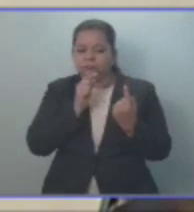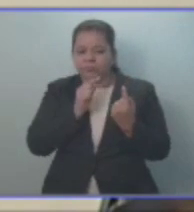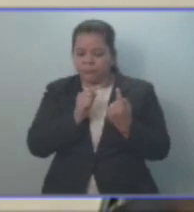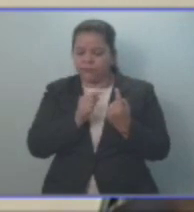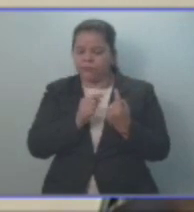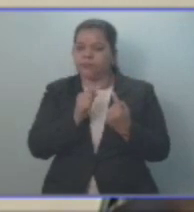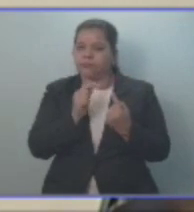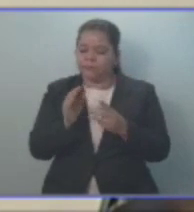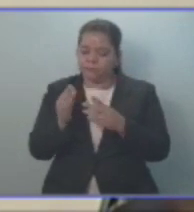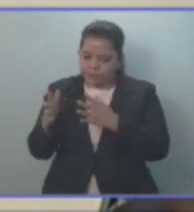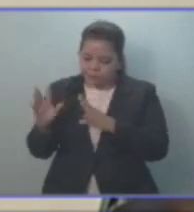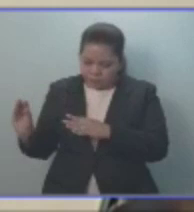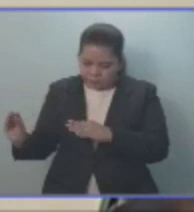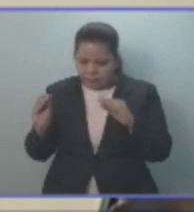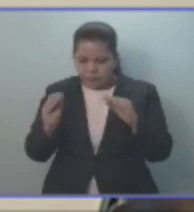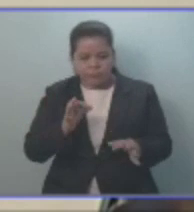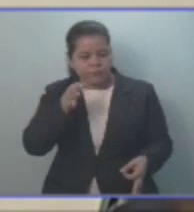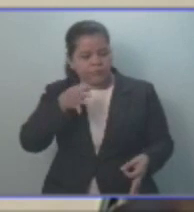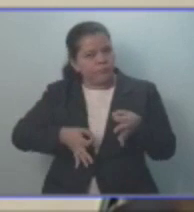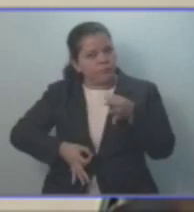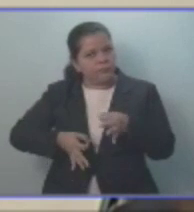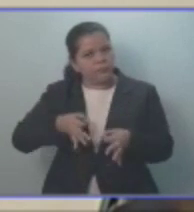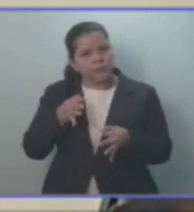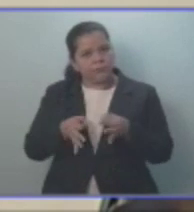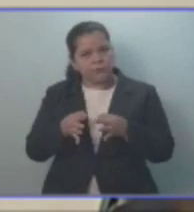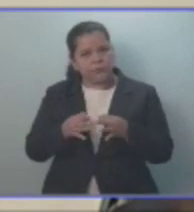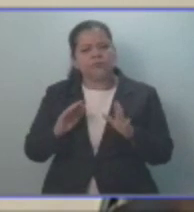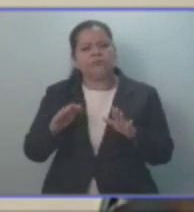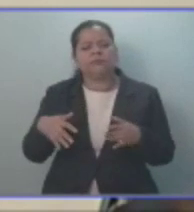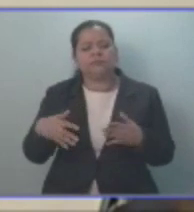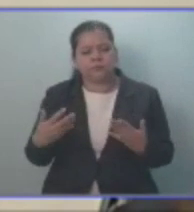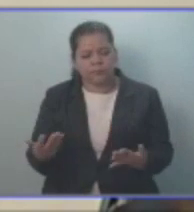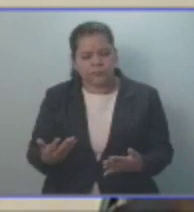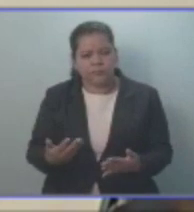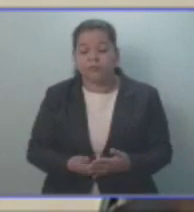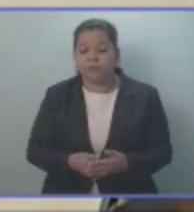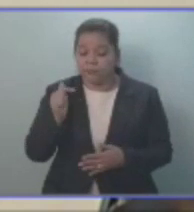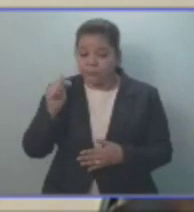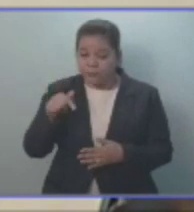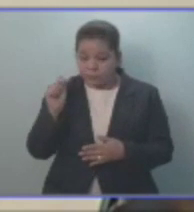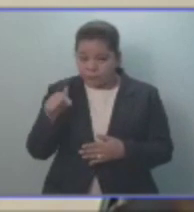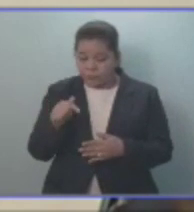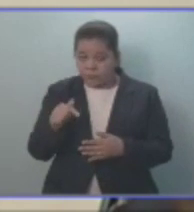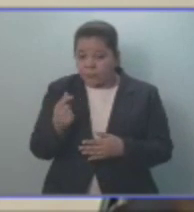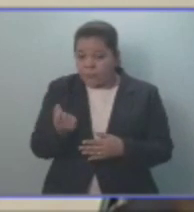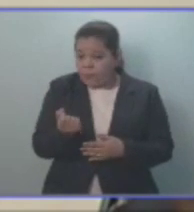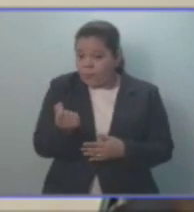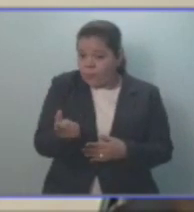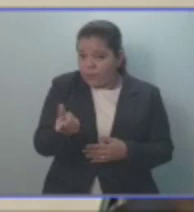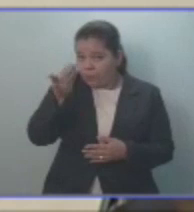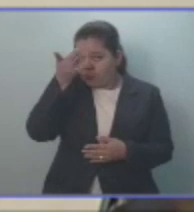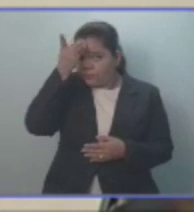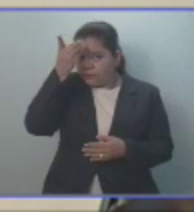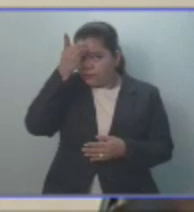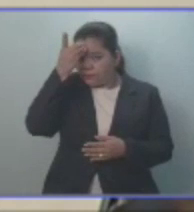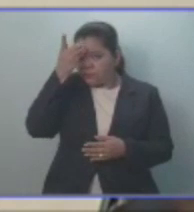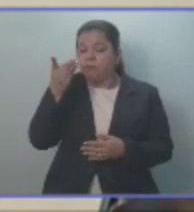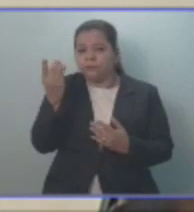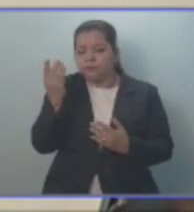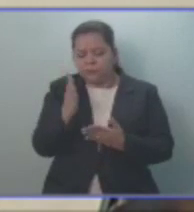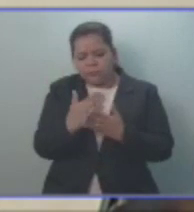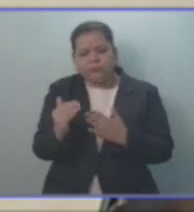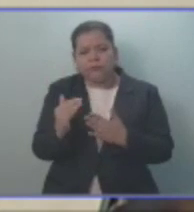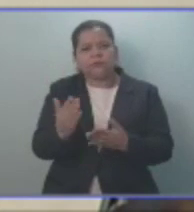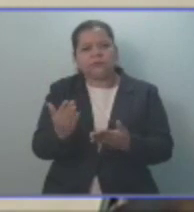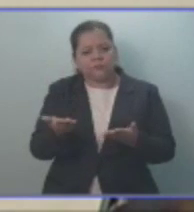justicia. Para que esto que va a ocurrir el domingo sea algo